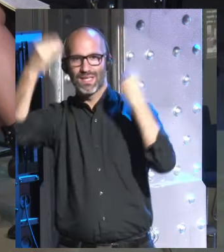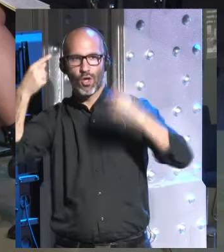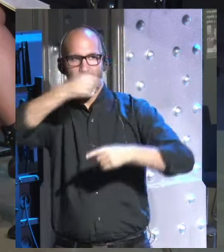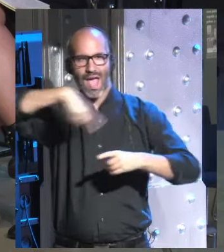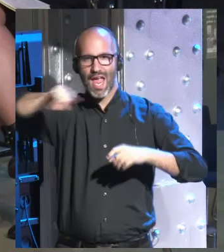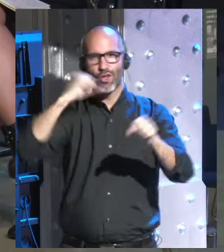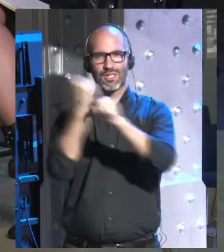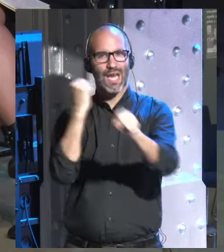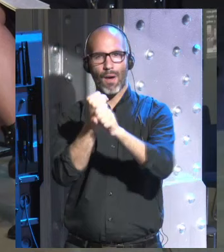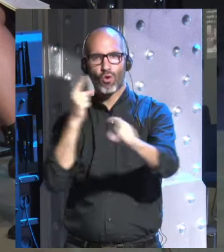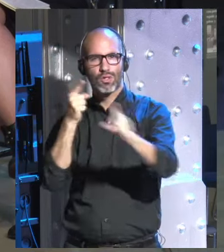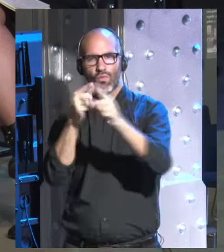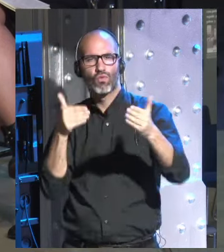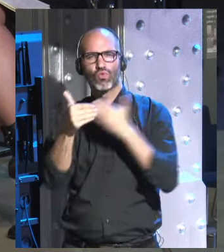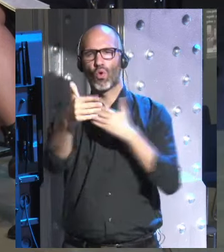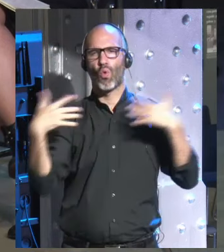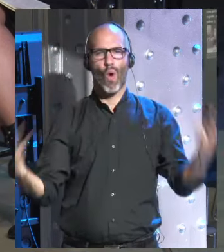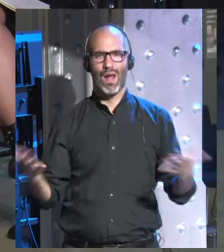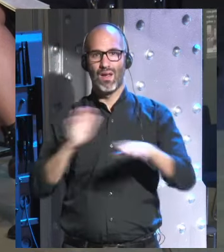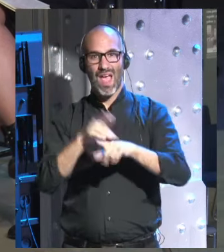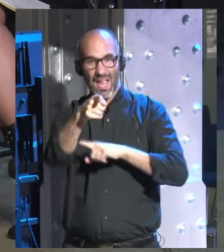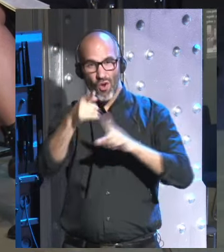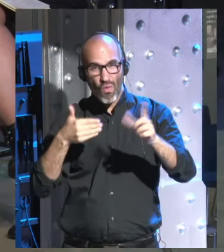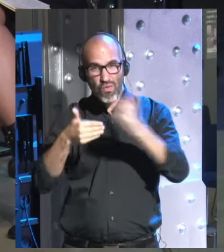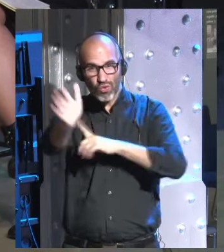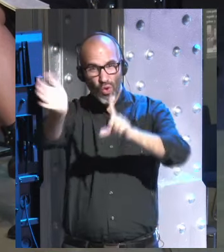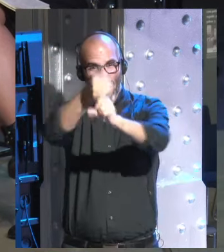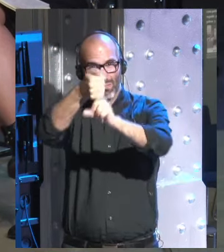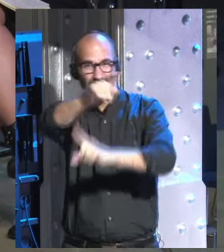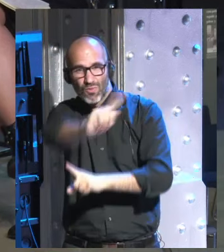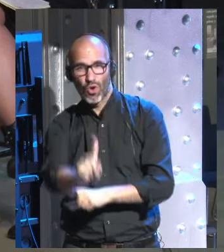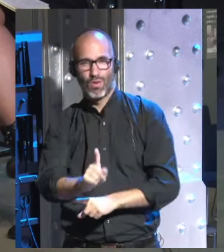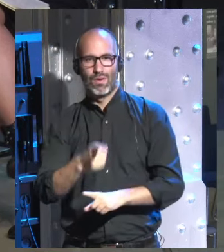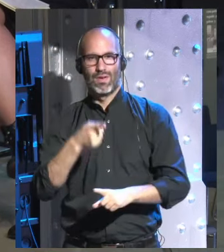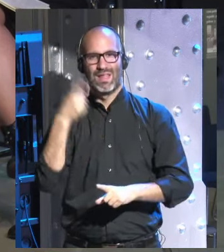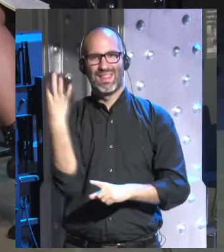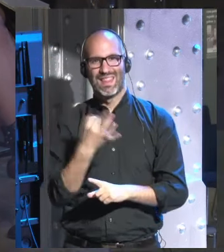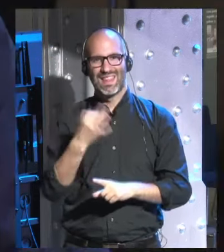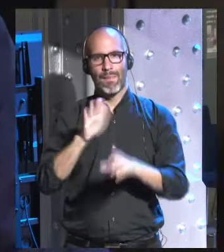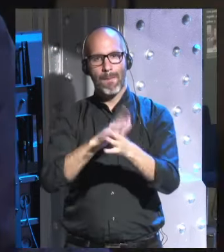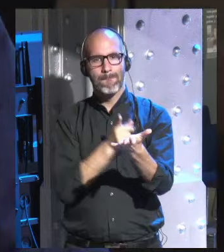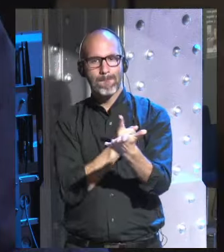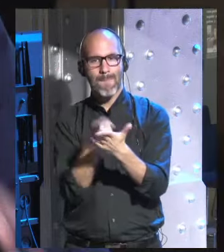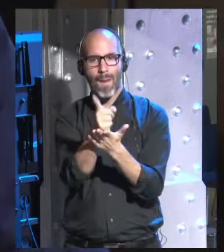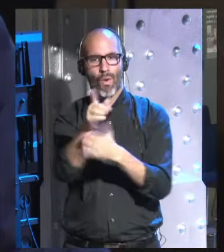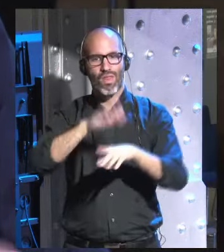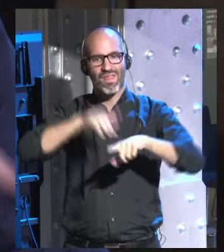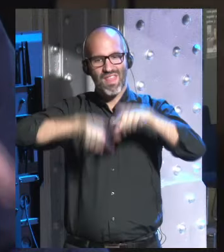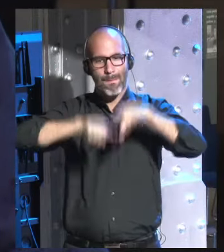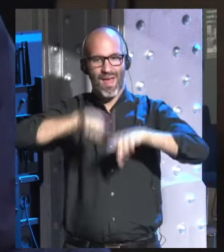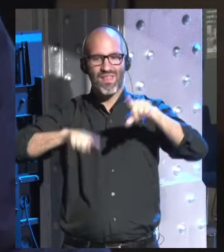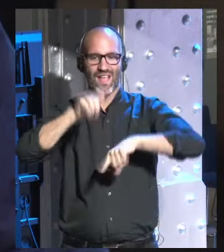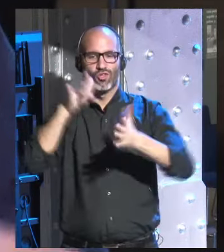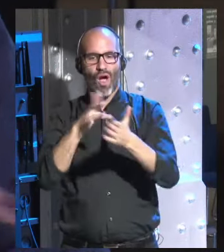no es intentar predecir el futuro sino intentar mapear establecer un mapa de las distintas posibilidades de los distintos